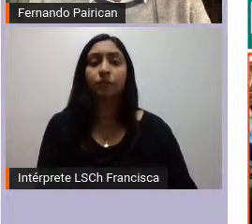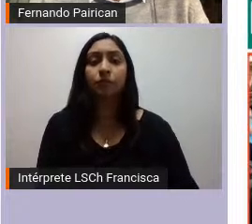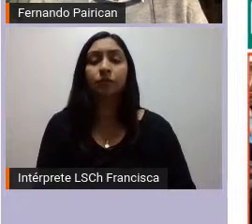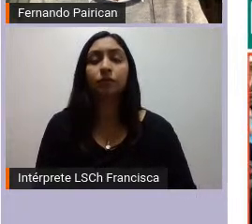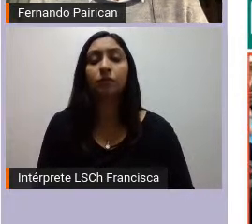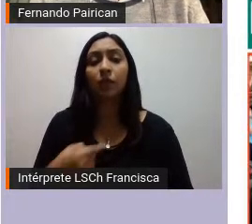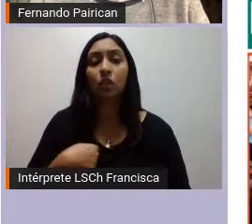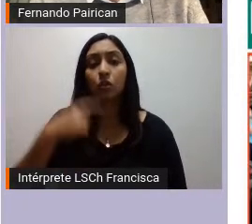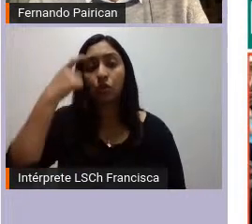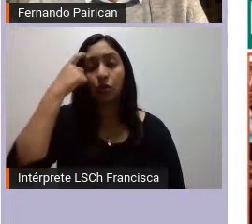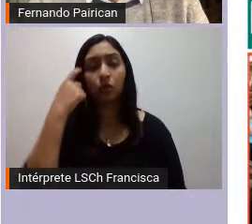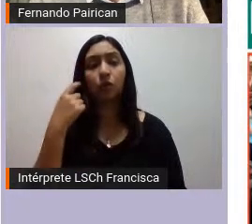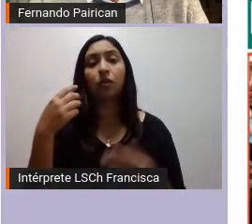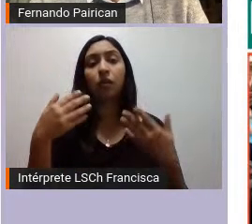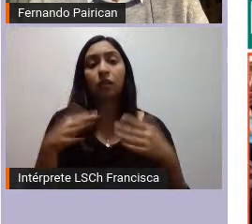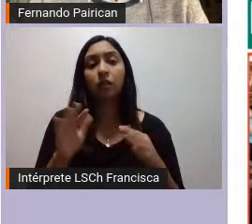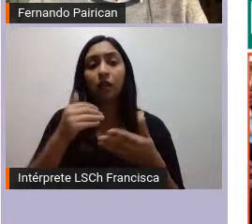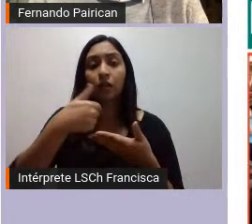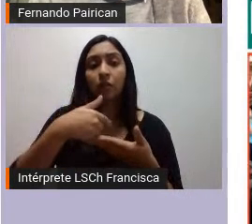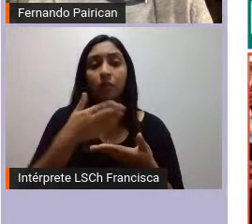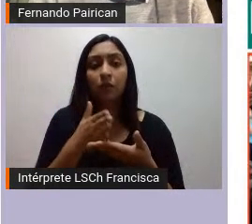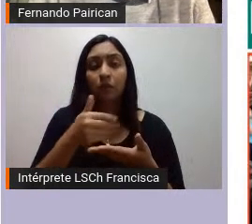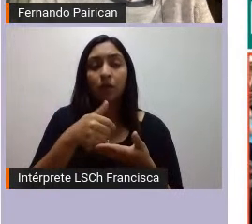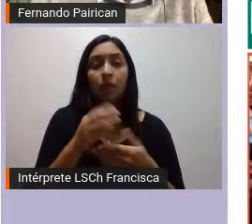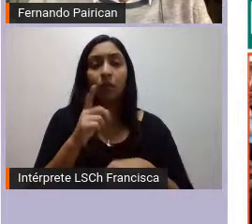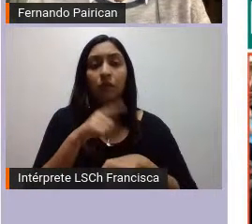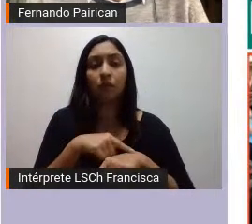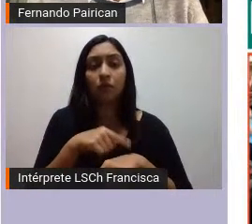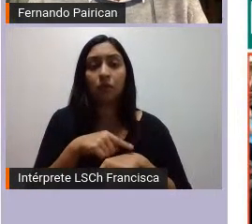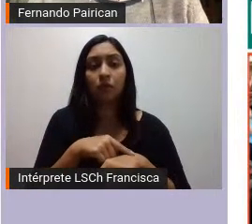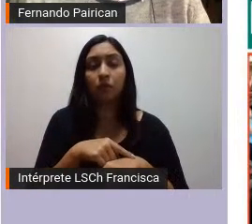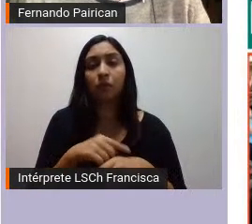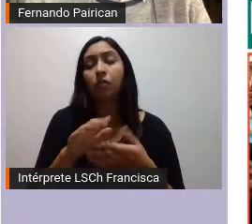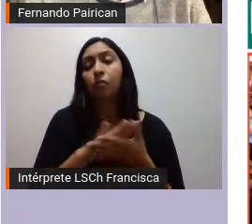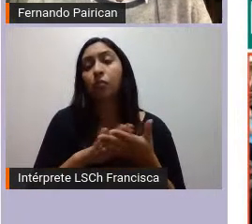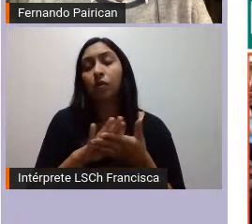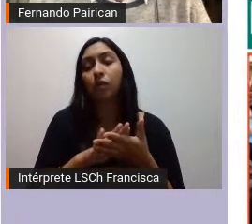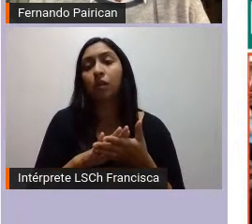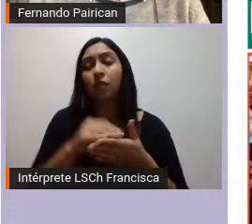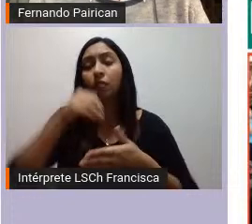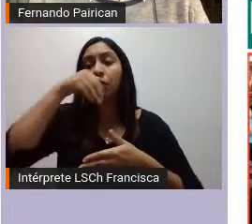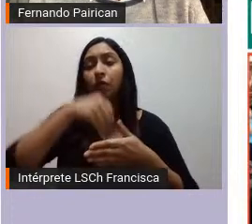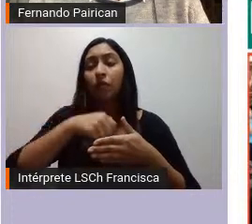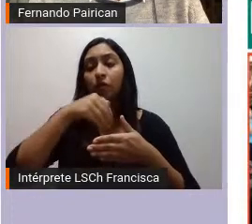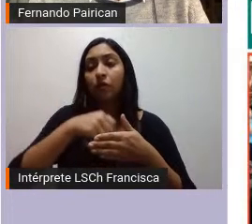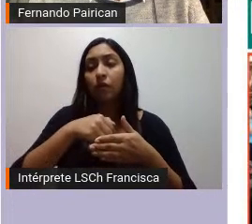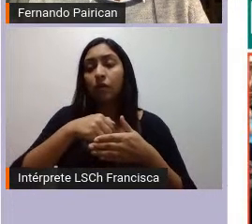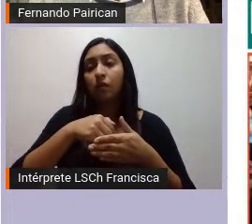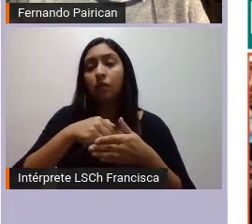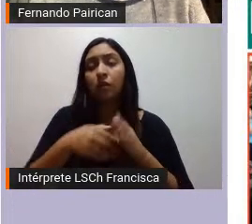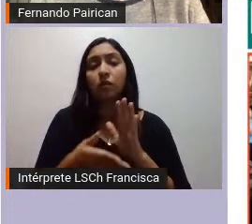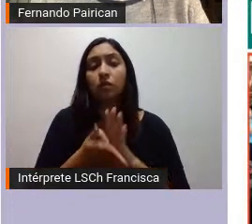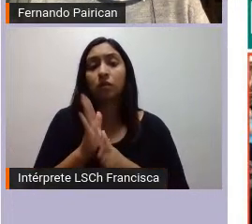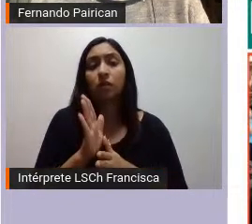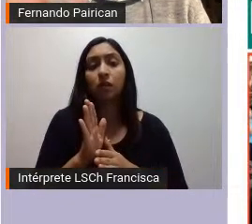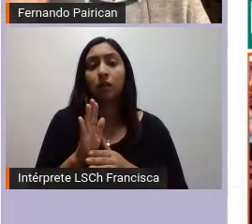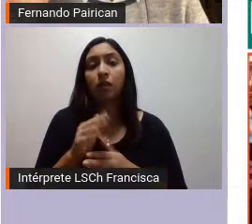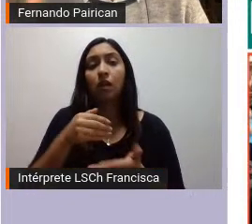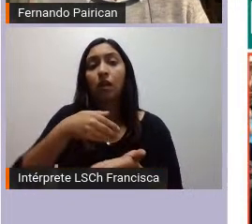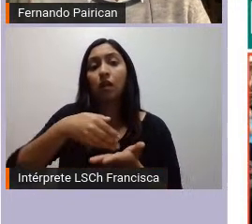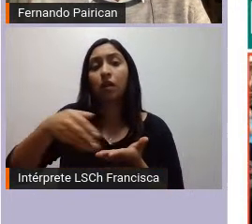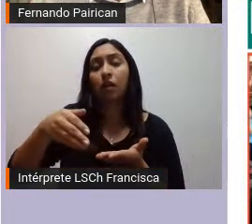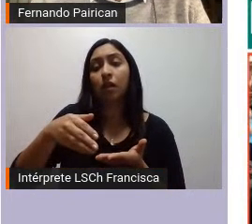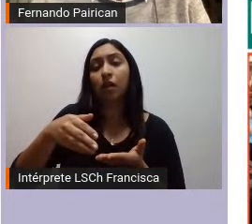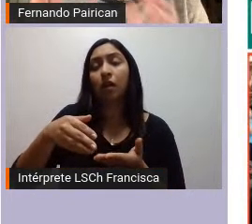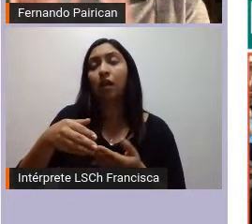fueron preparando antelación a este momento el plebiscito de salida que es rechazar la constitución a partir del discurso de que esta era una constitución